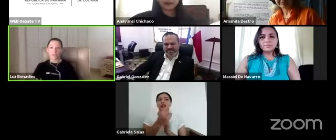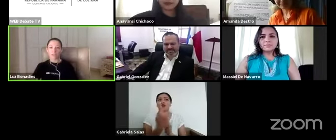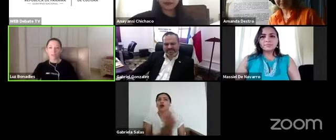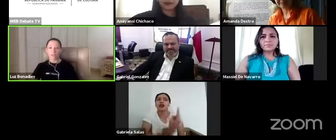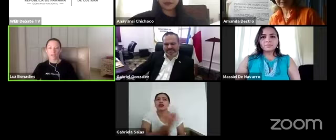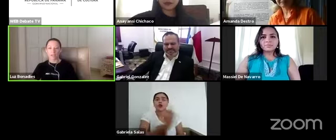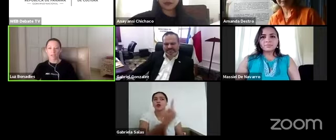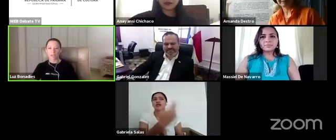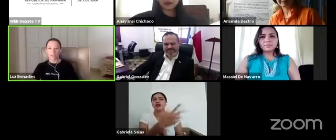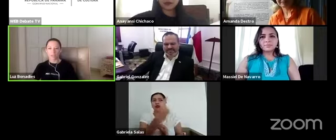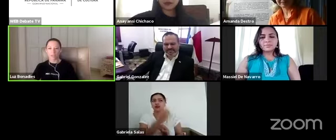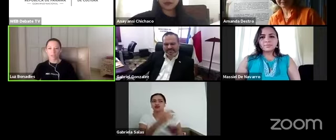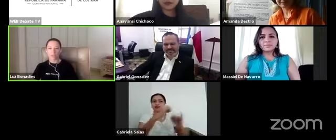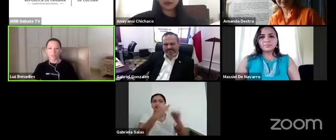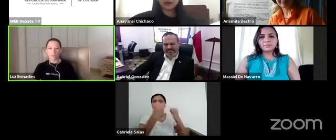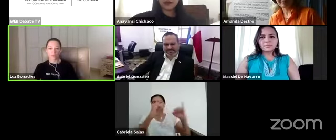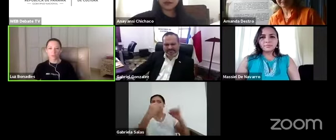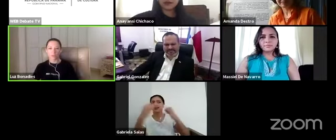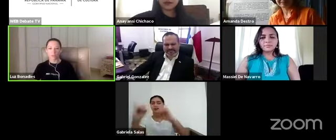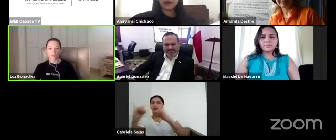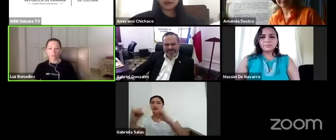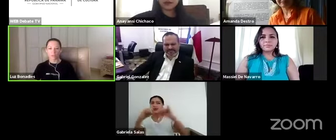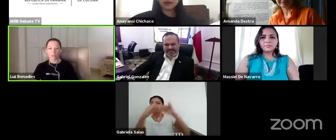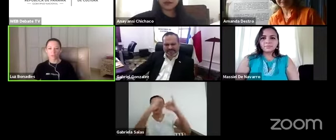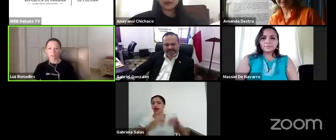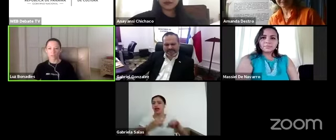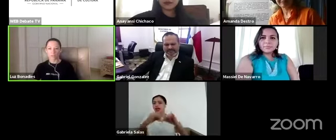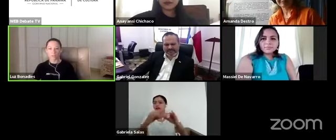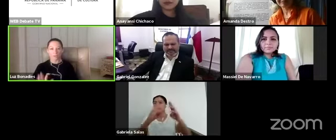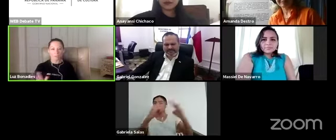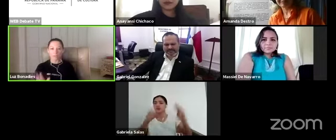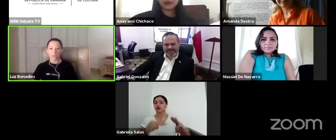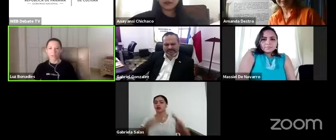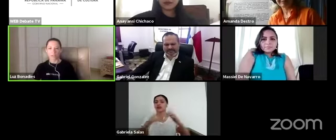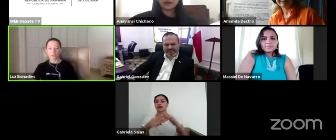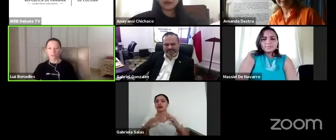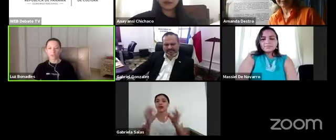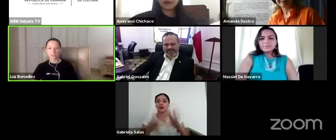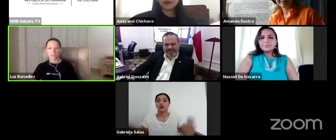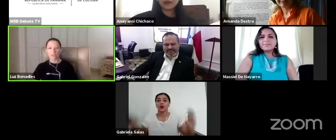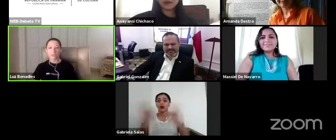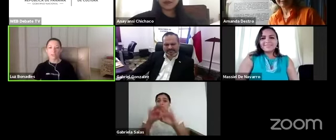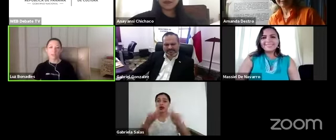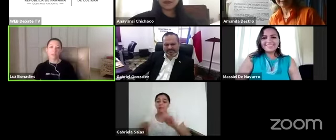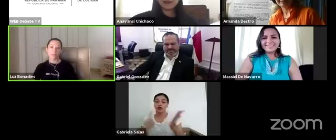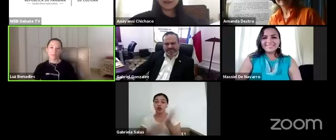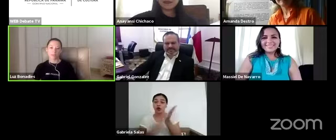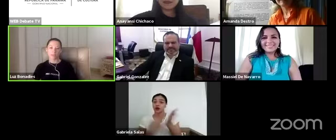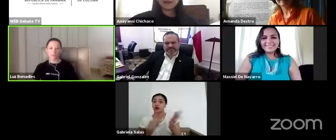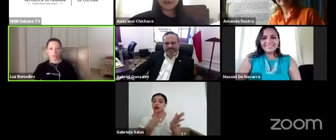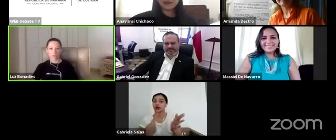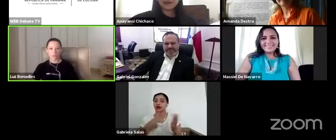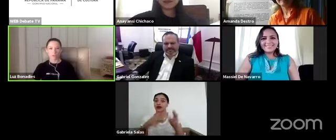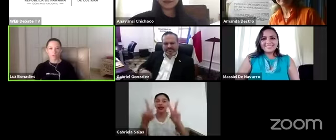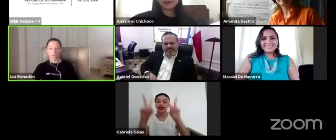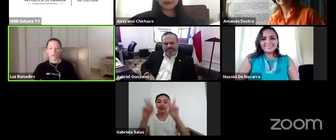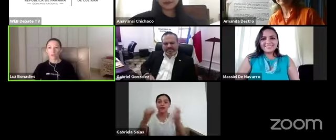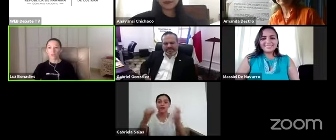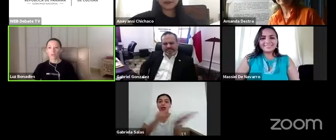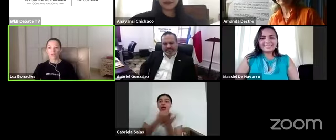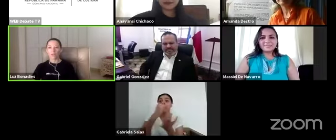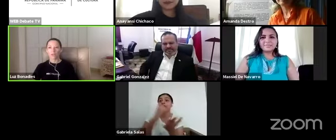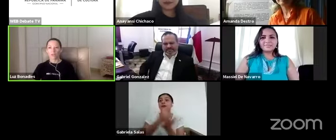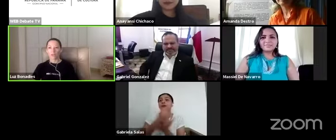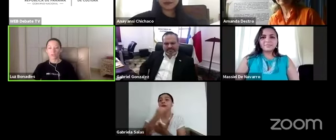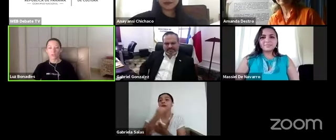creo que un tema que no se habló pero es muy importante y veo que el público lo está mencionando aquí en los comentarios es el tema de la investigación creo